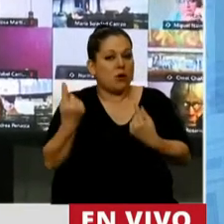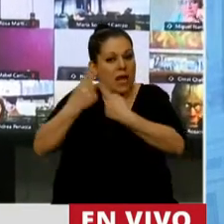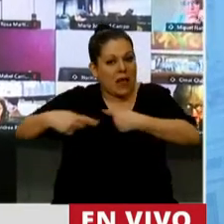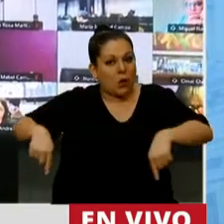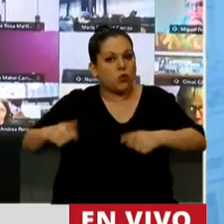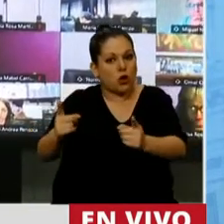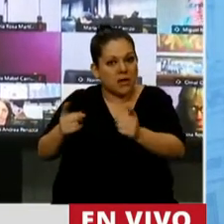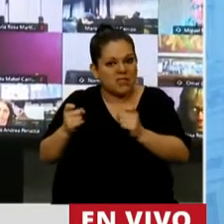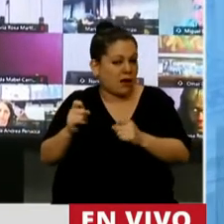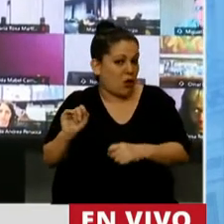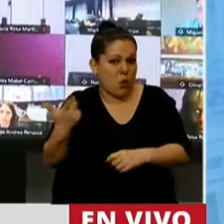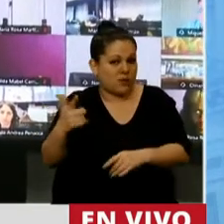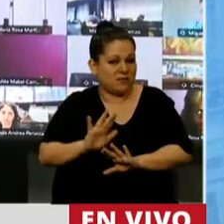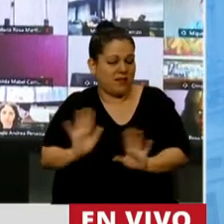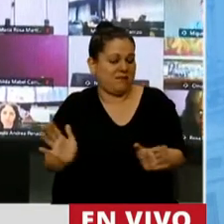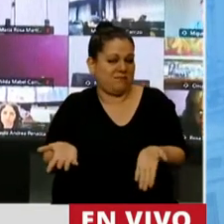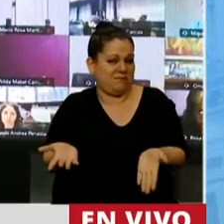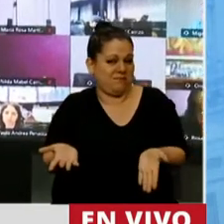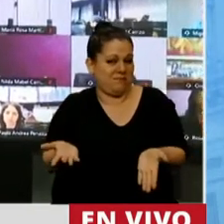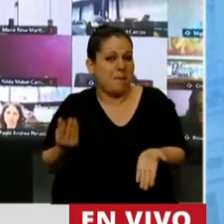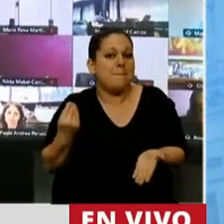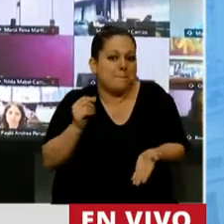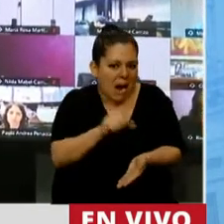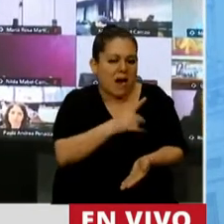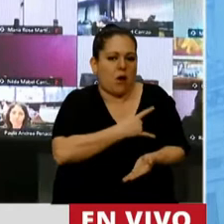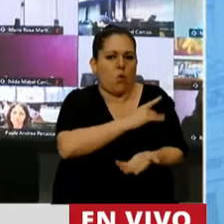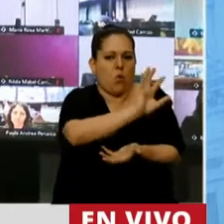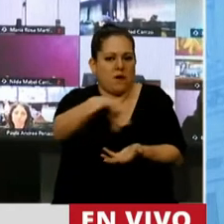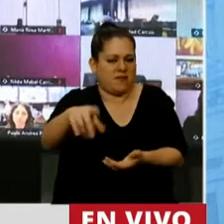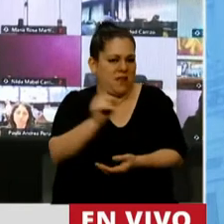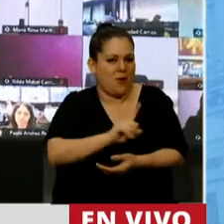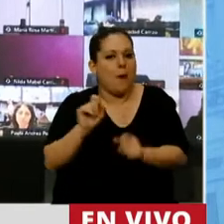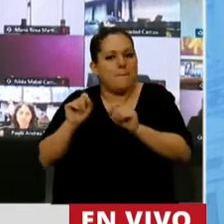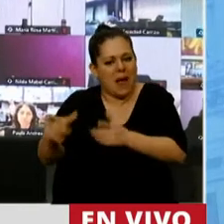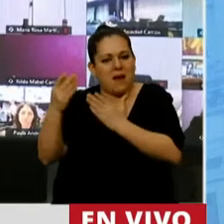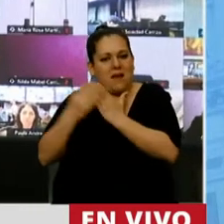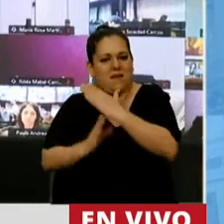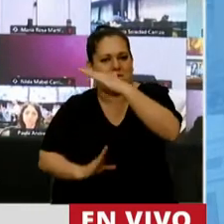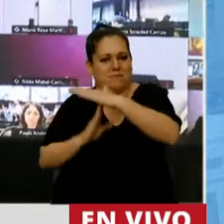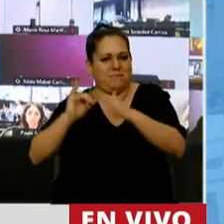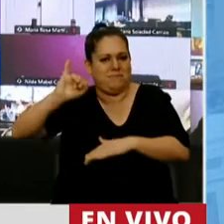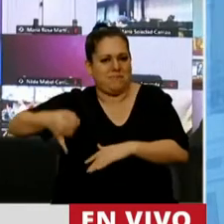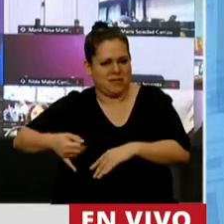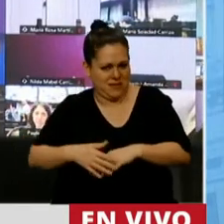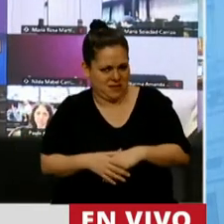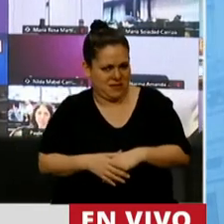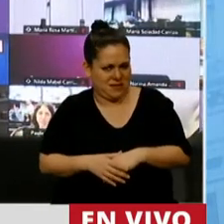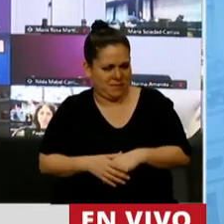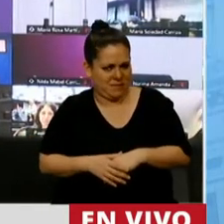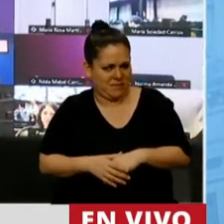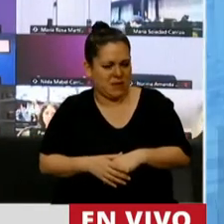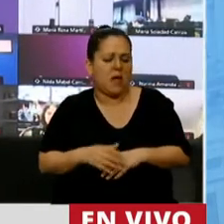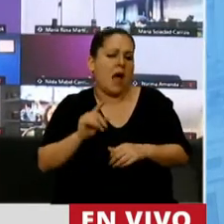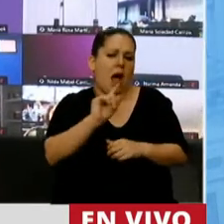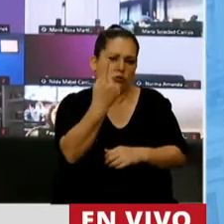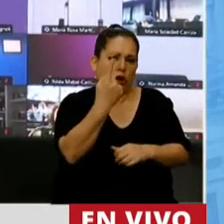necesarios no van a estar en disponibilidad de las universidades nacionales, sino en la jefatura de gabinete, quitándoles autonomía, además de otras